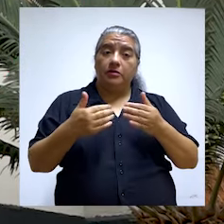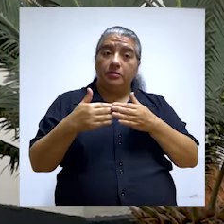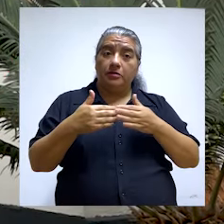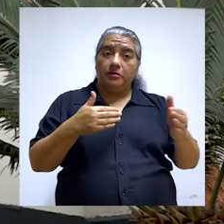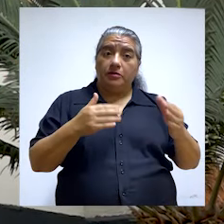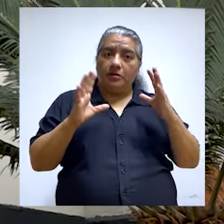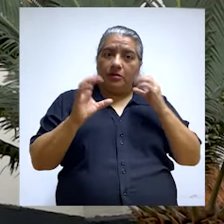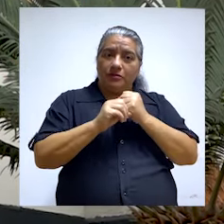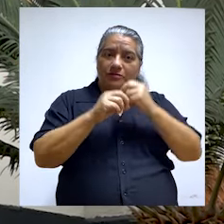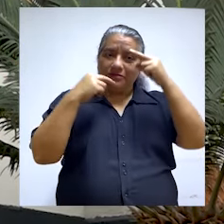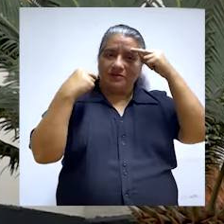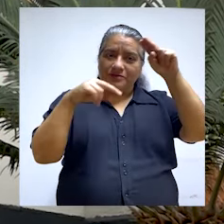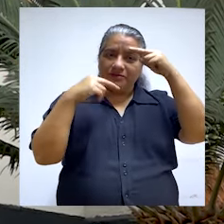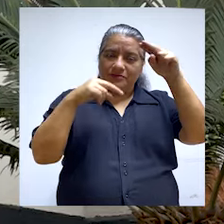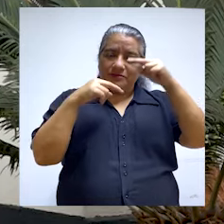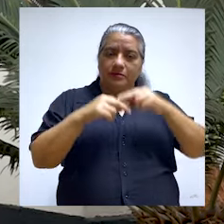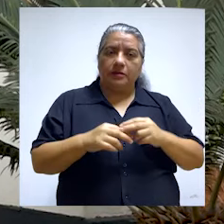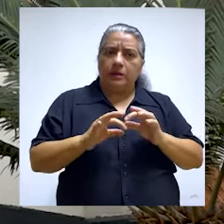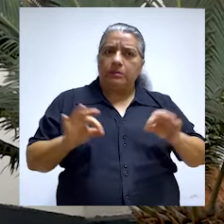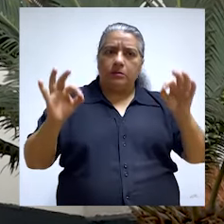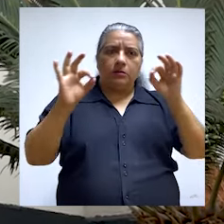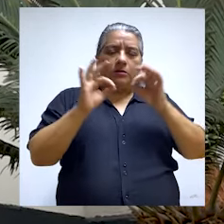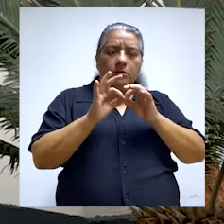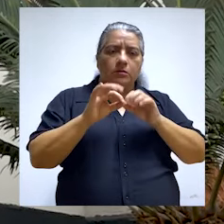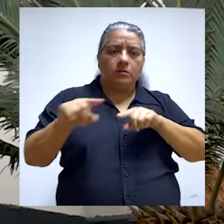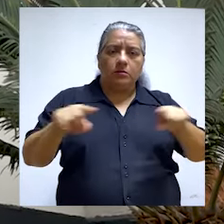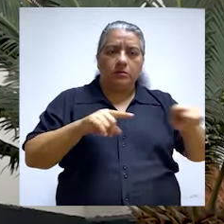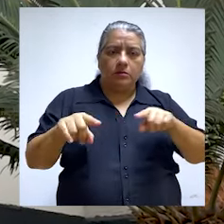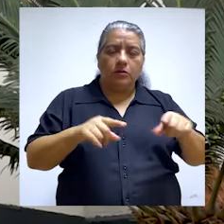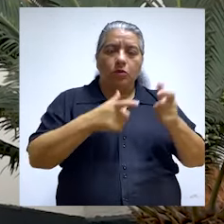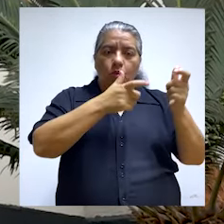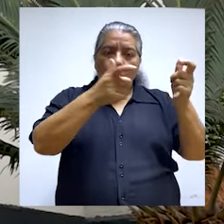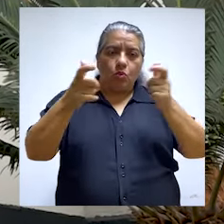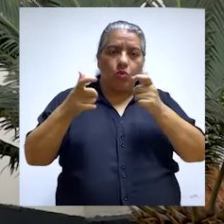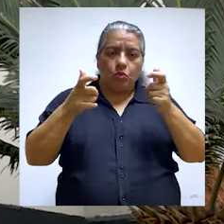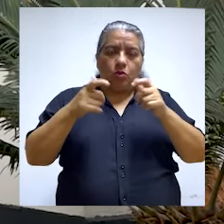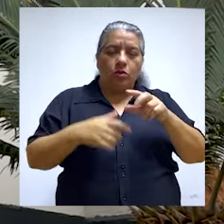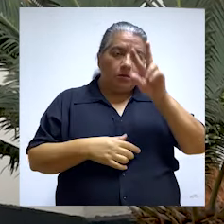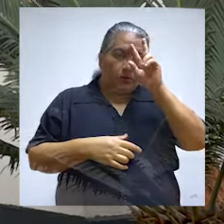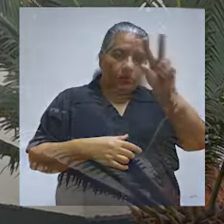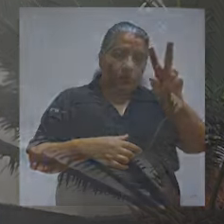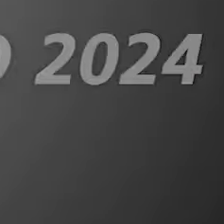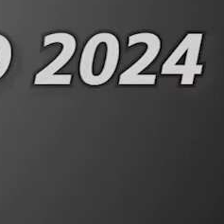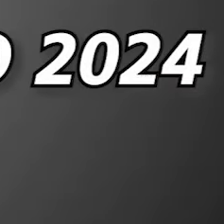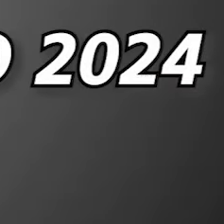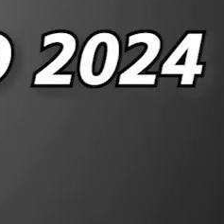A continuación, nuestro resumen de noticias con las principales acciones de control en el país.